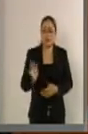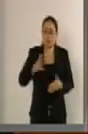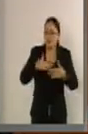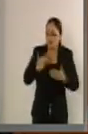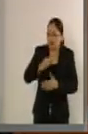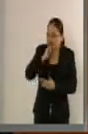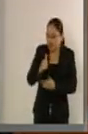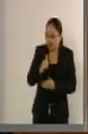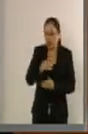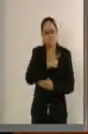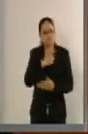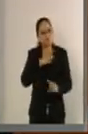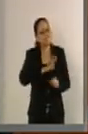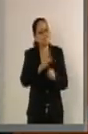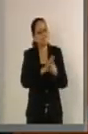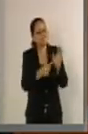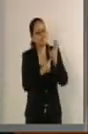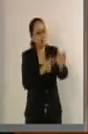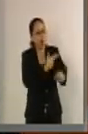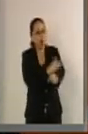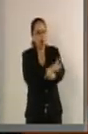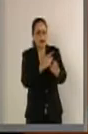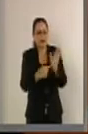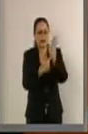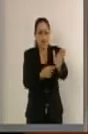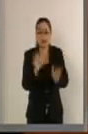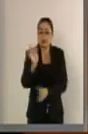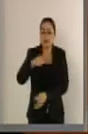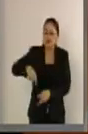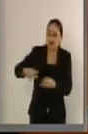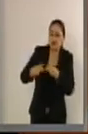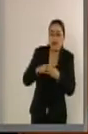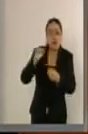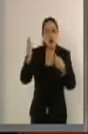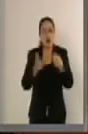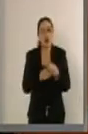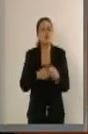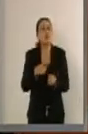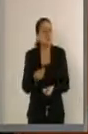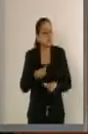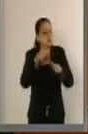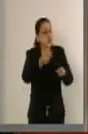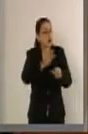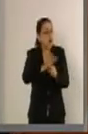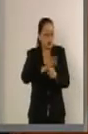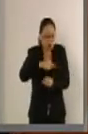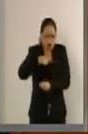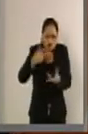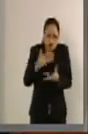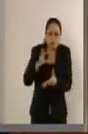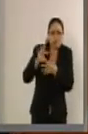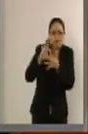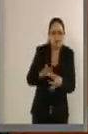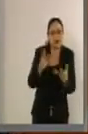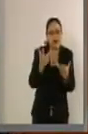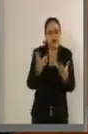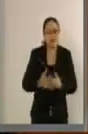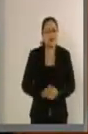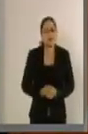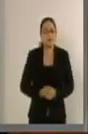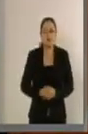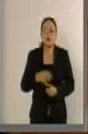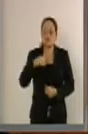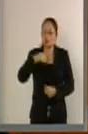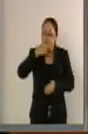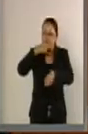responderle con transparencia. A la desesperación hay que responderle con eficacia. Hago un